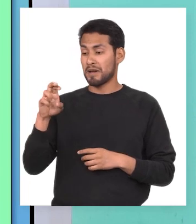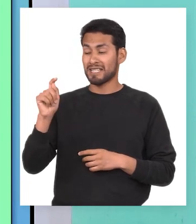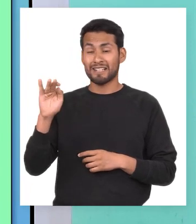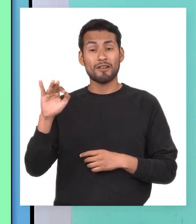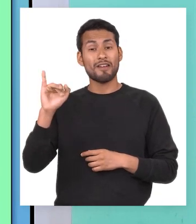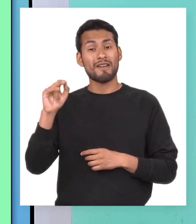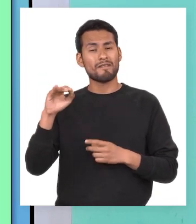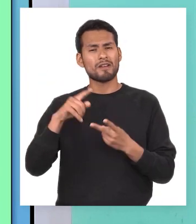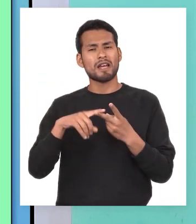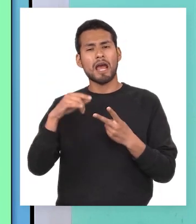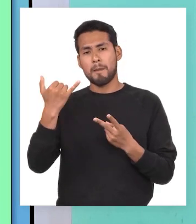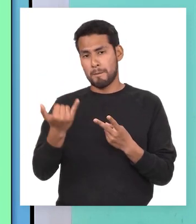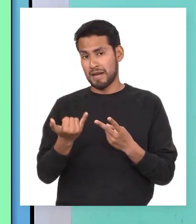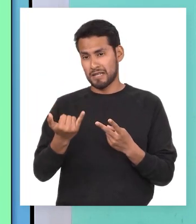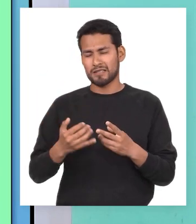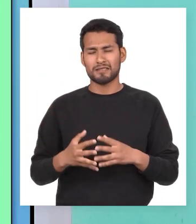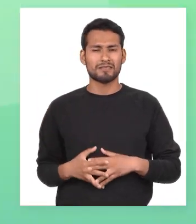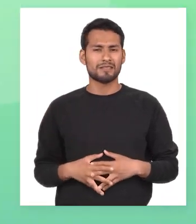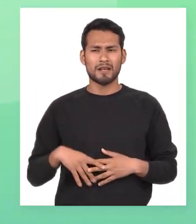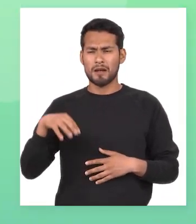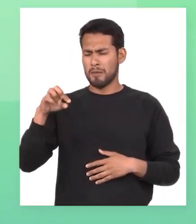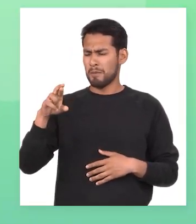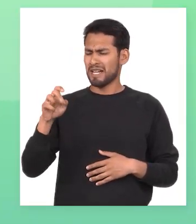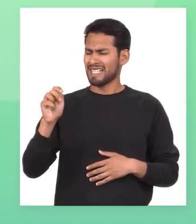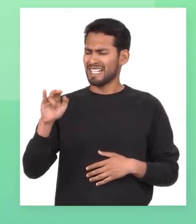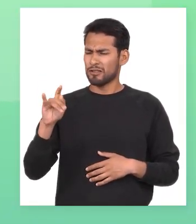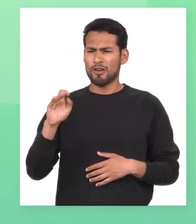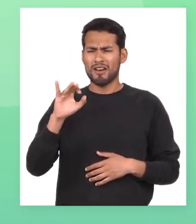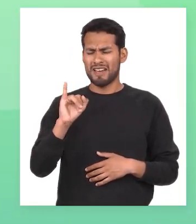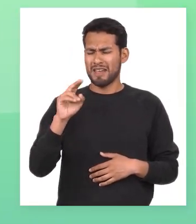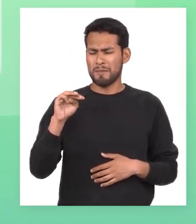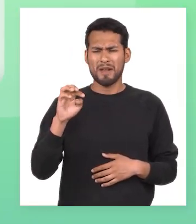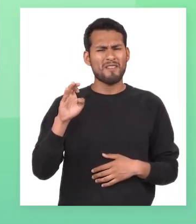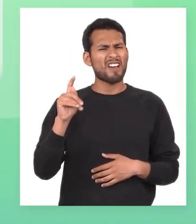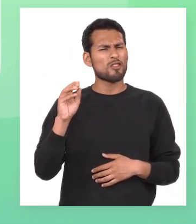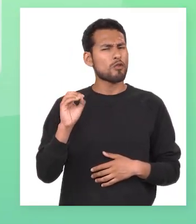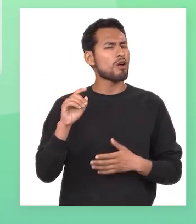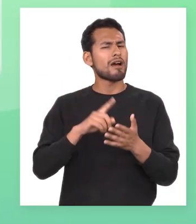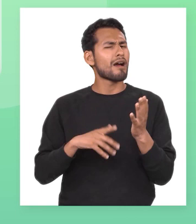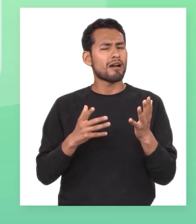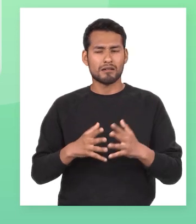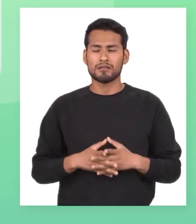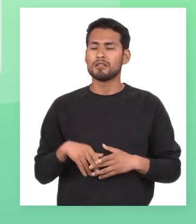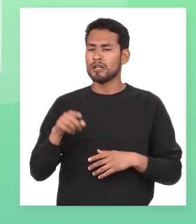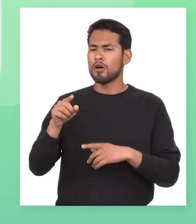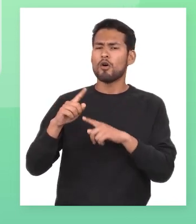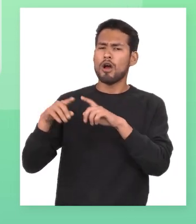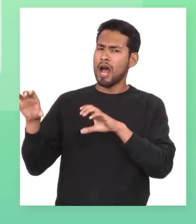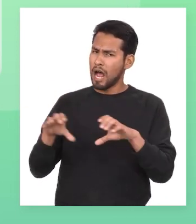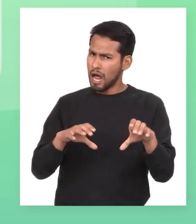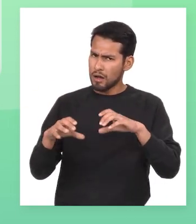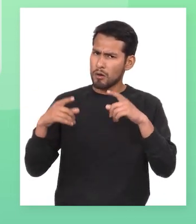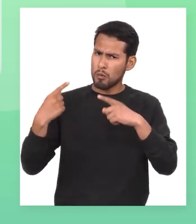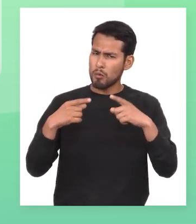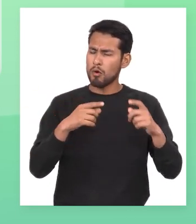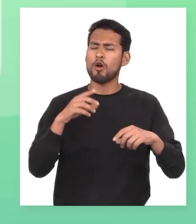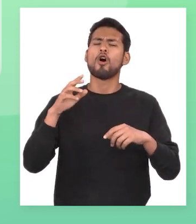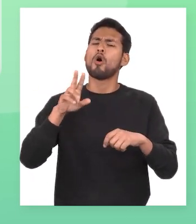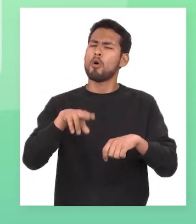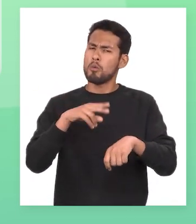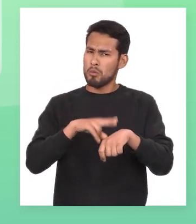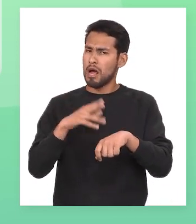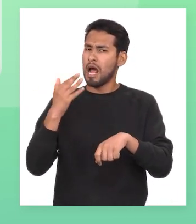pretérito imperfecto y el presente El pretérito imperfecto es utilizado para nombrar acciones habituales desarrolladas